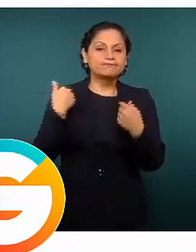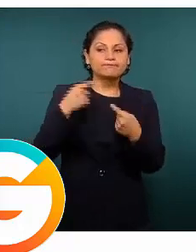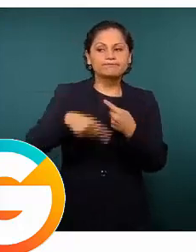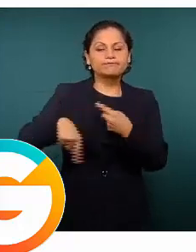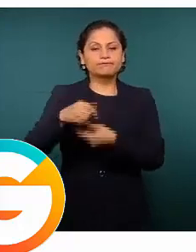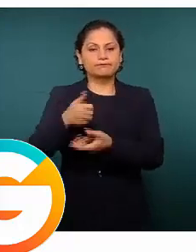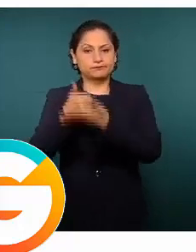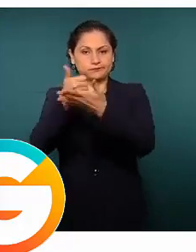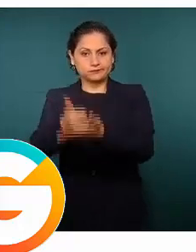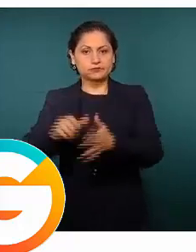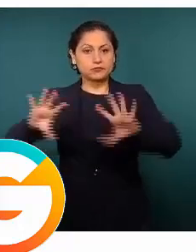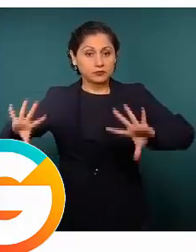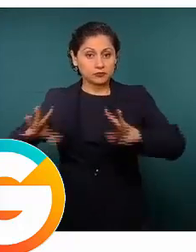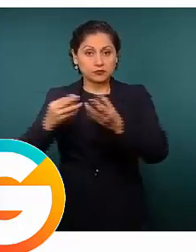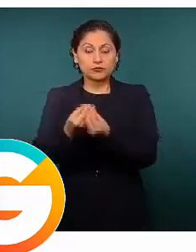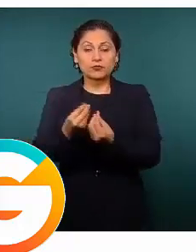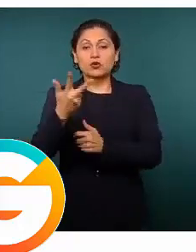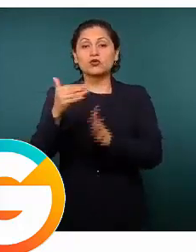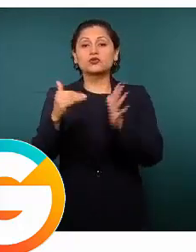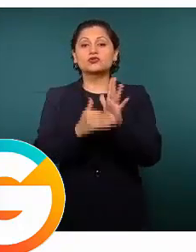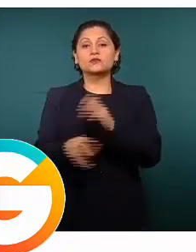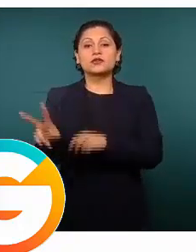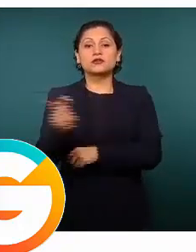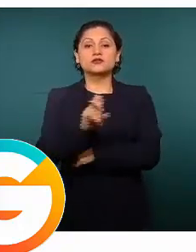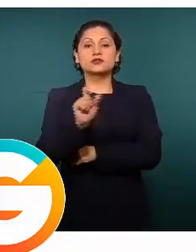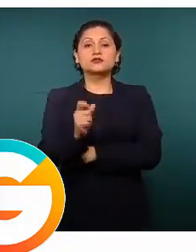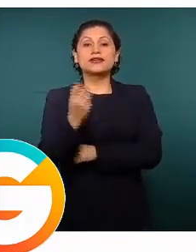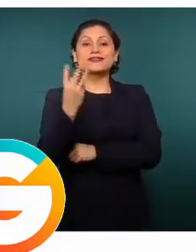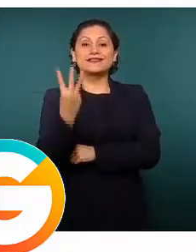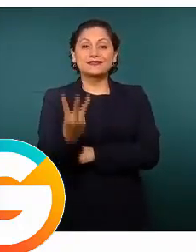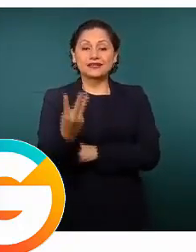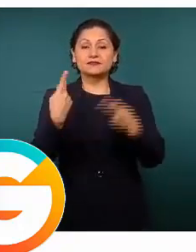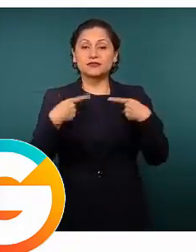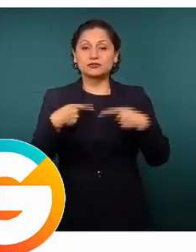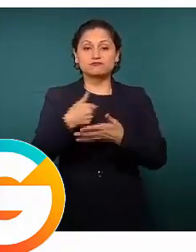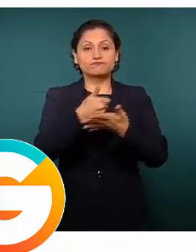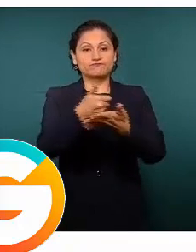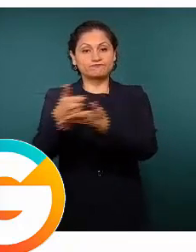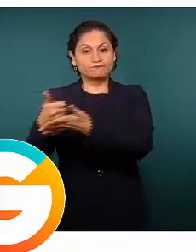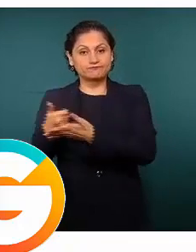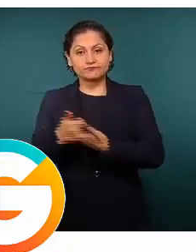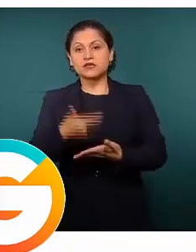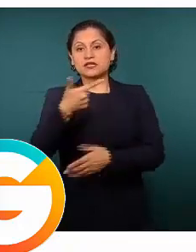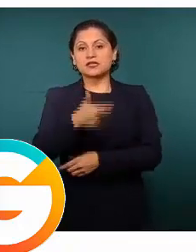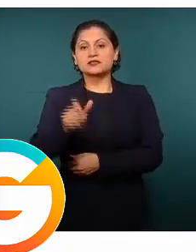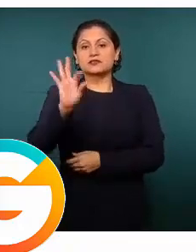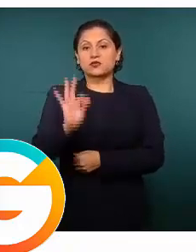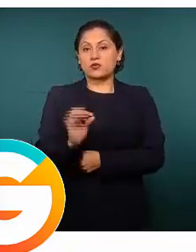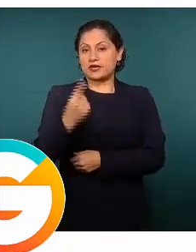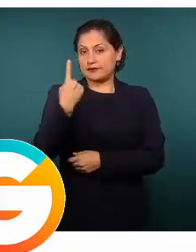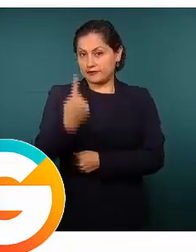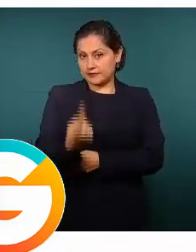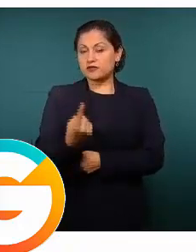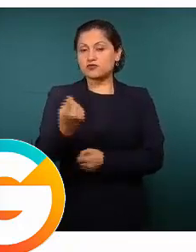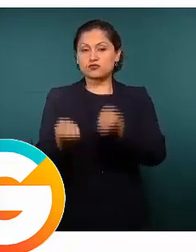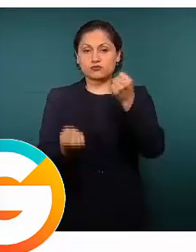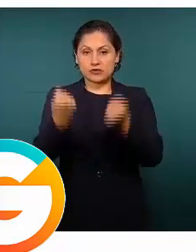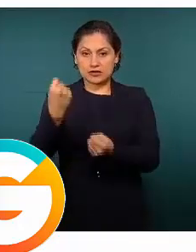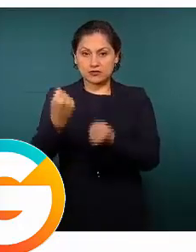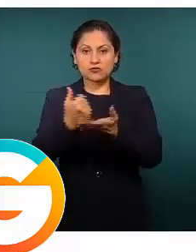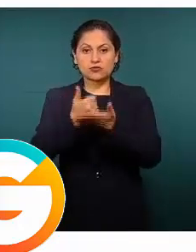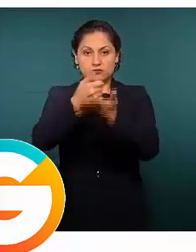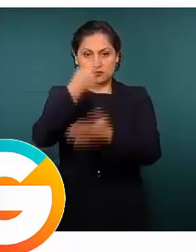empleando un total de ocho mil doscientos veintitrés elementos y setecientos cuarenta y un vehículos.